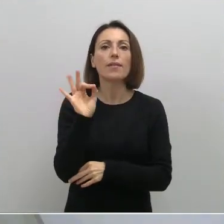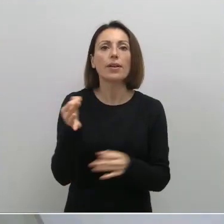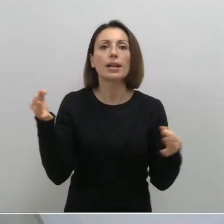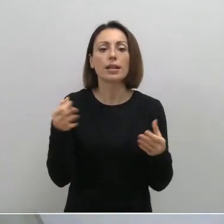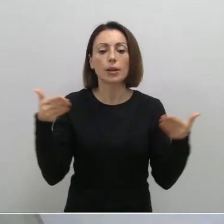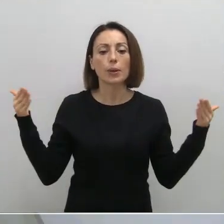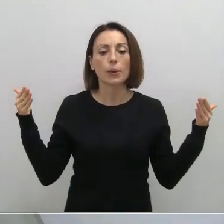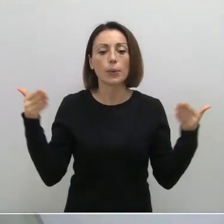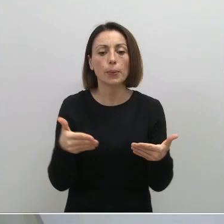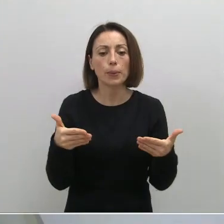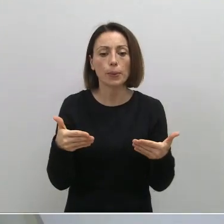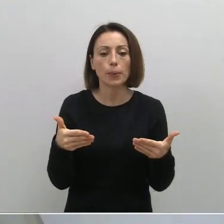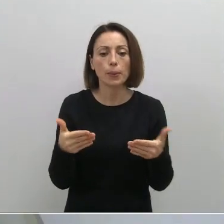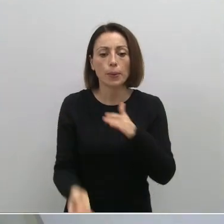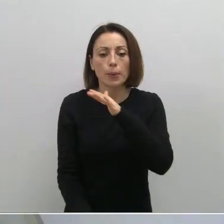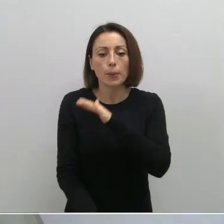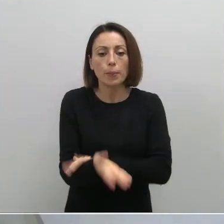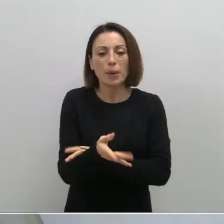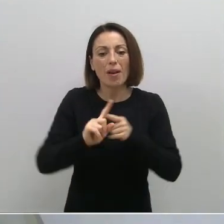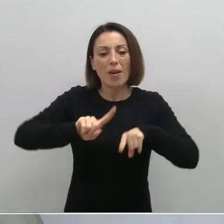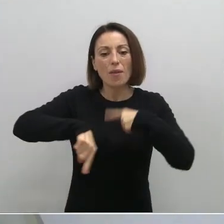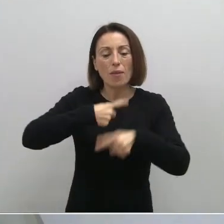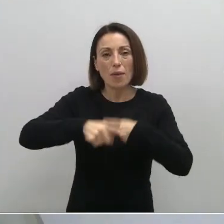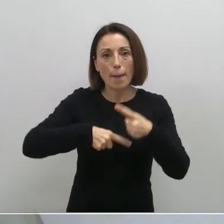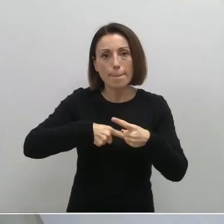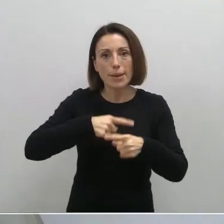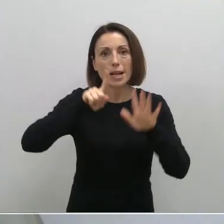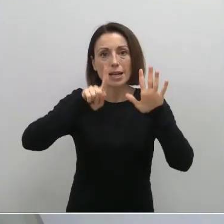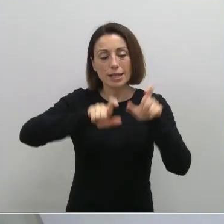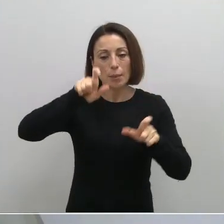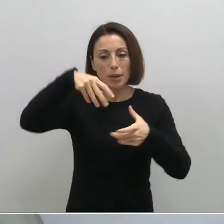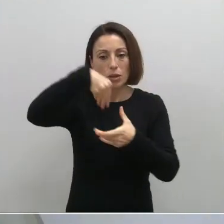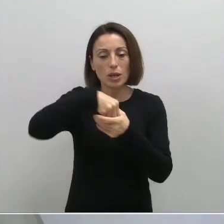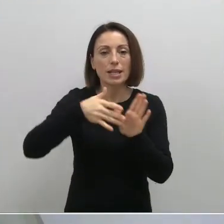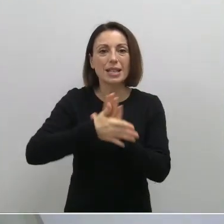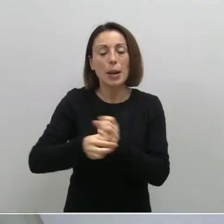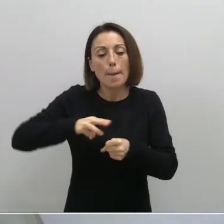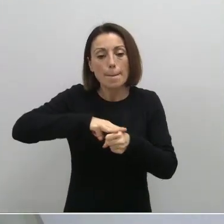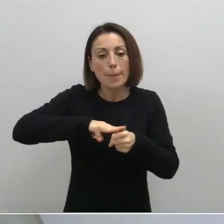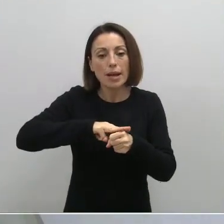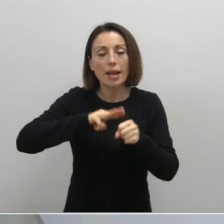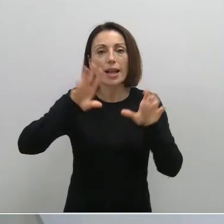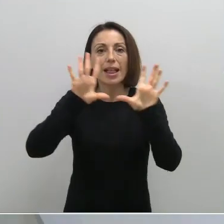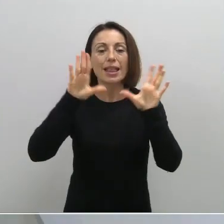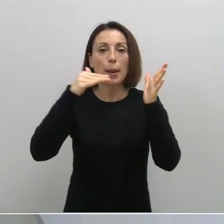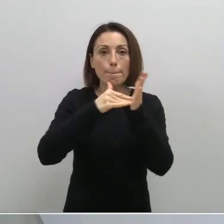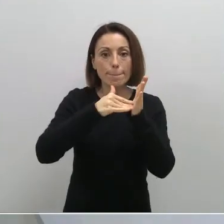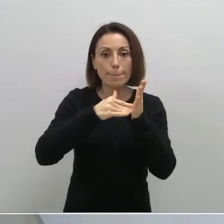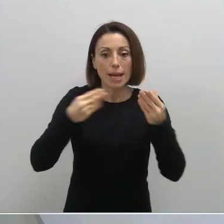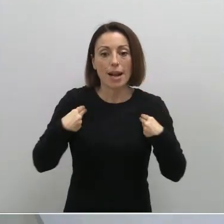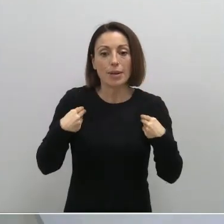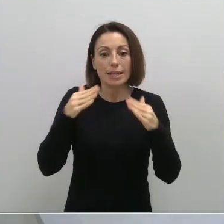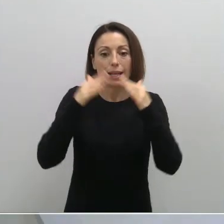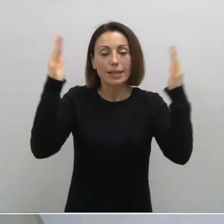concentrado en un brote familiar de seis personas, con lo cual, al ser un municipio de menos de 10.000 habitantes, se